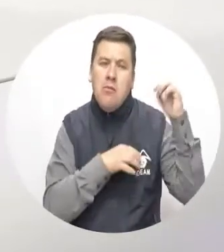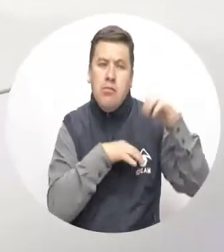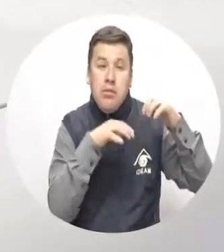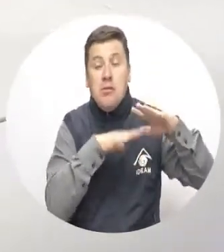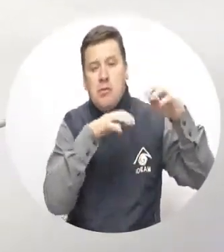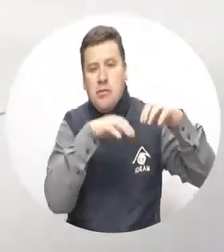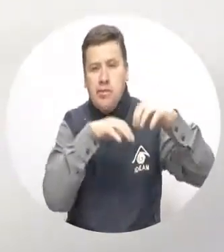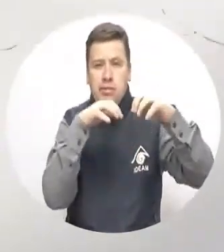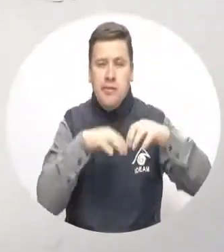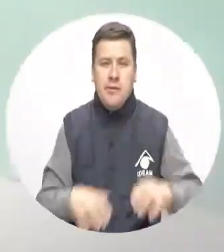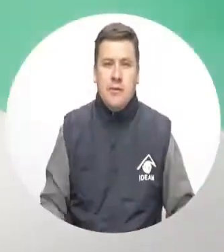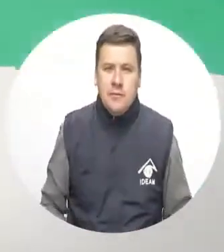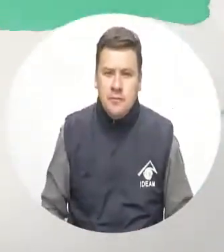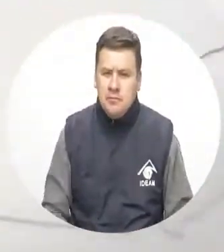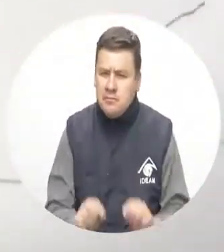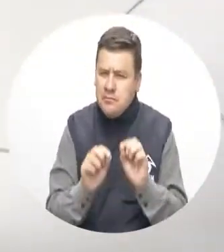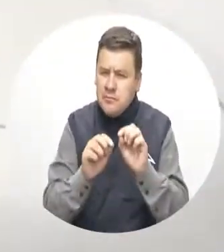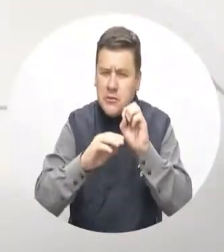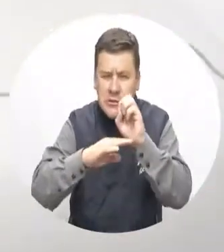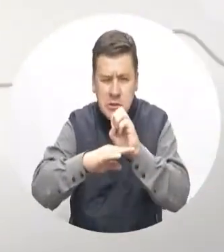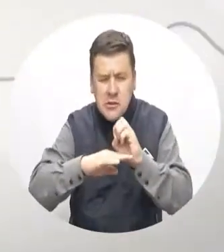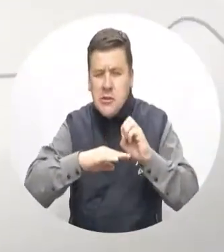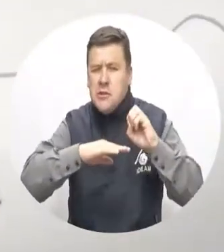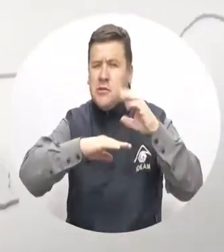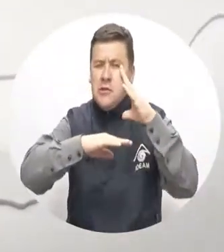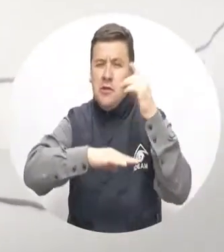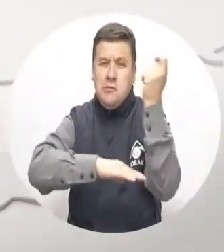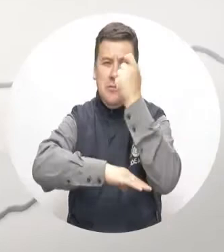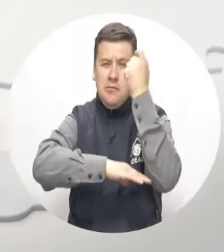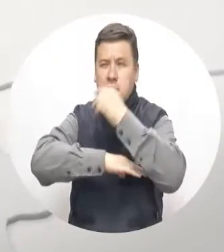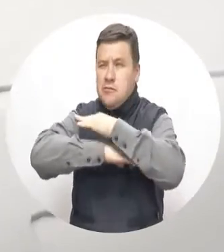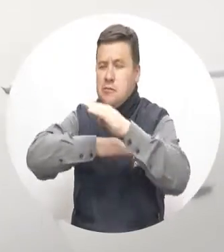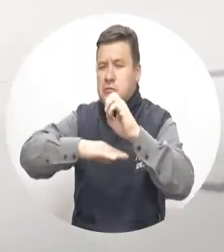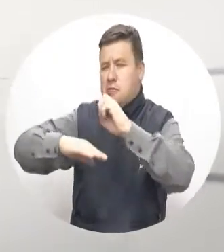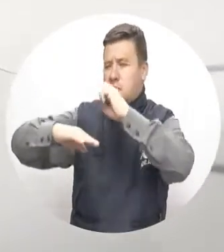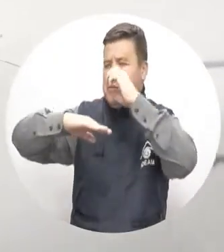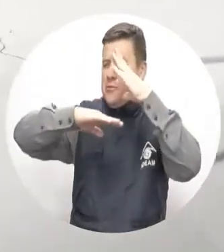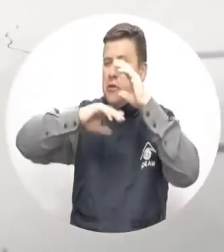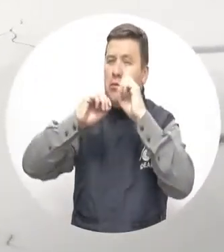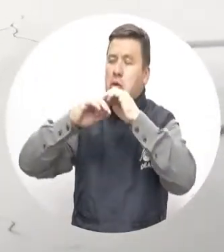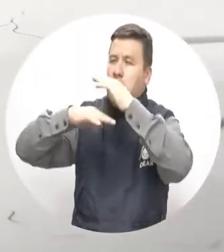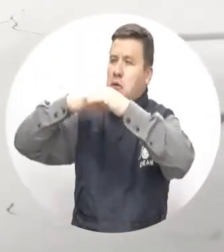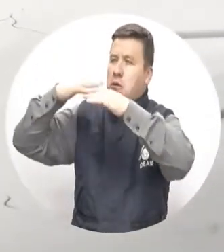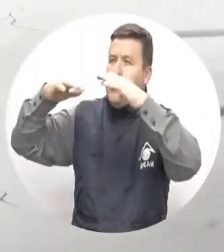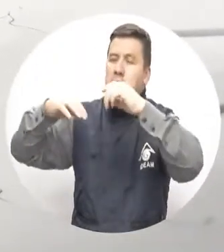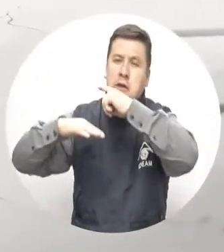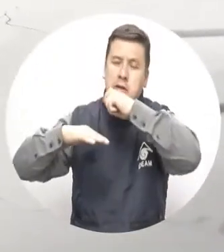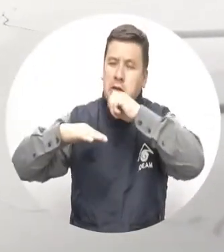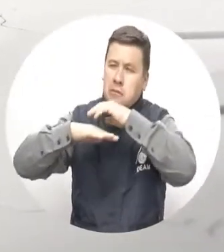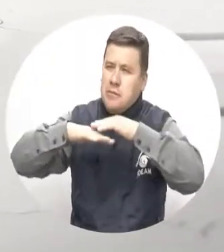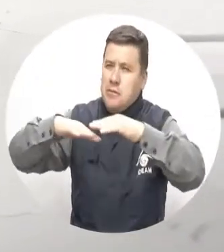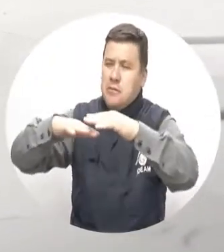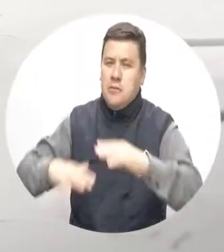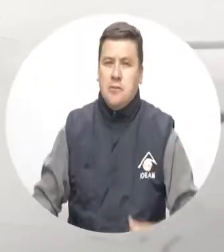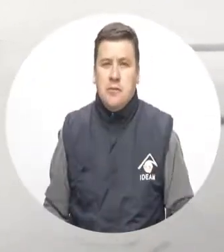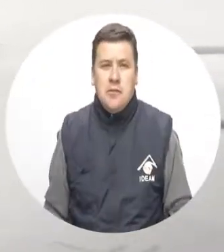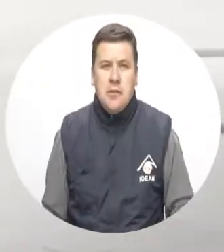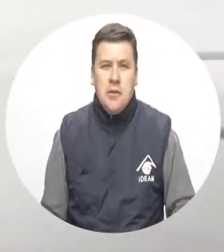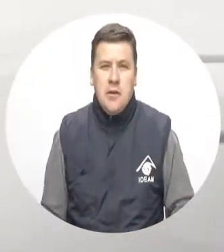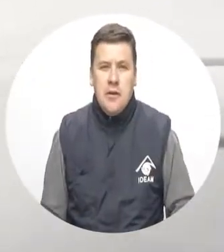habría lluvias ligeras. Un poco más soleada estará la mañana en los llanos orientales. Pocas nubes y tiempo seco.